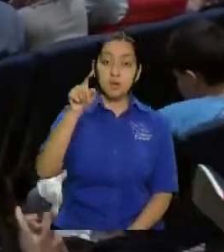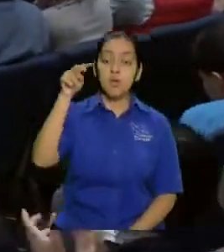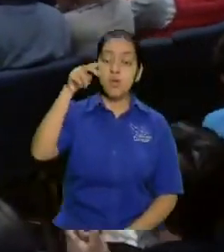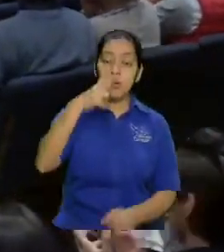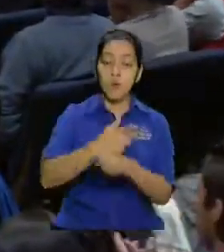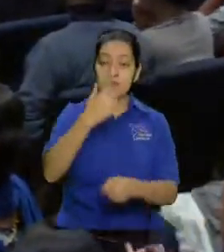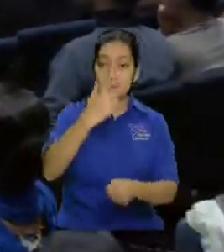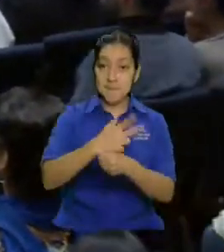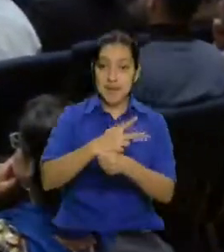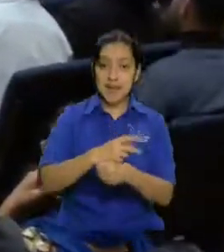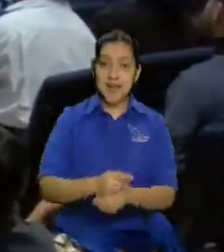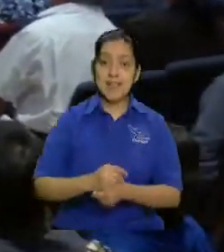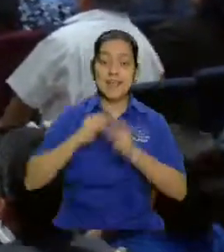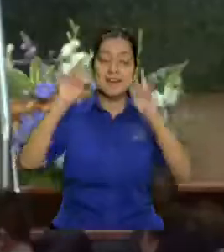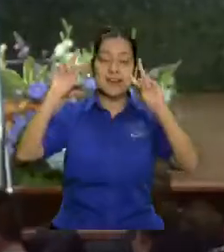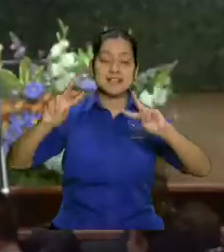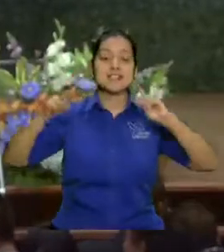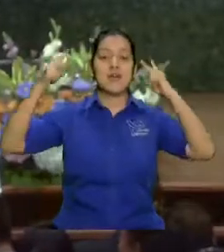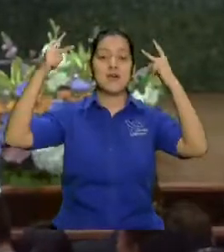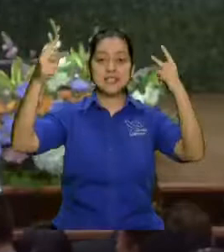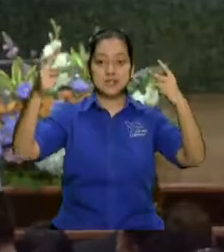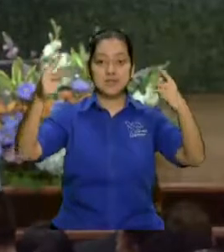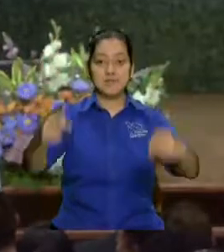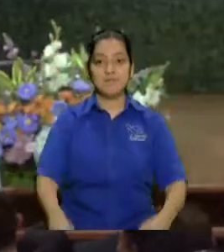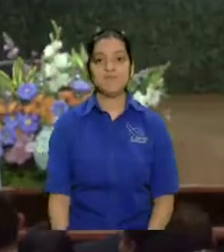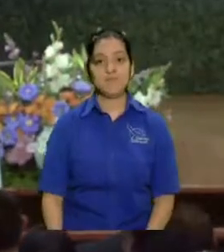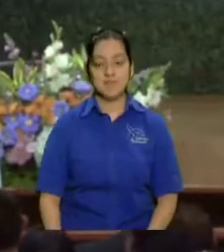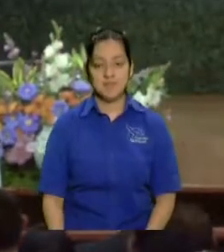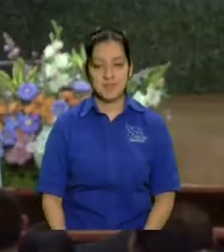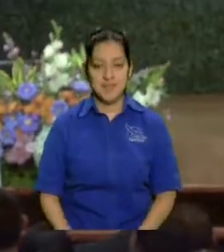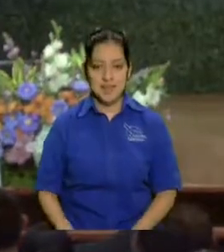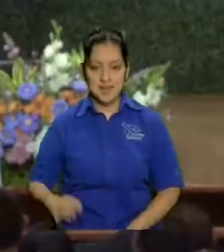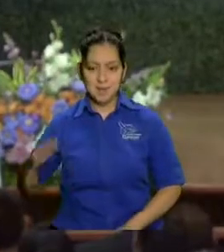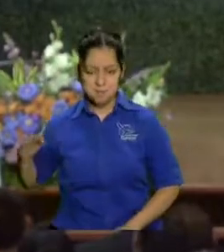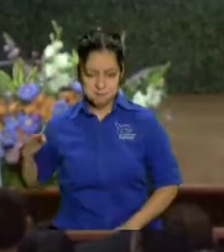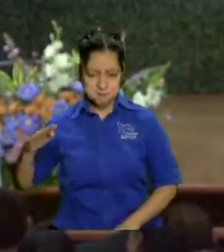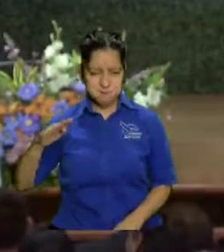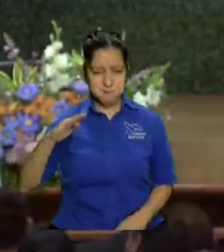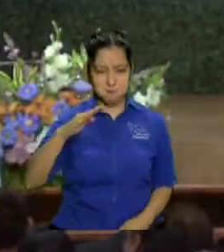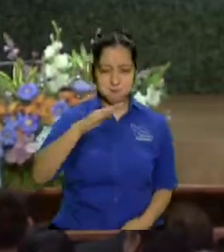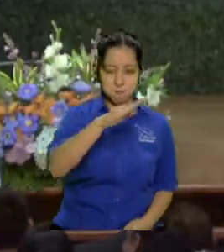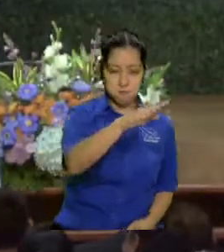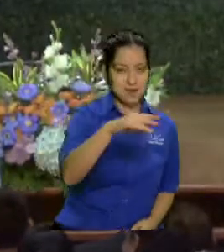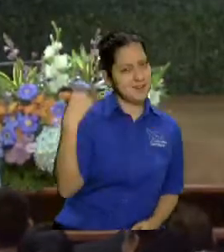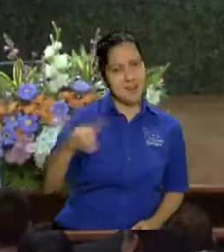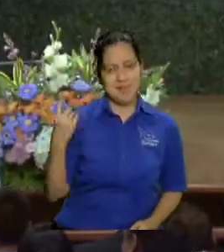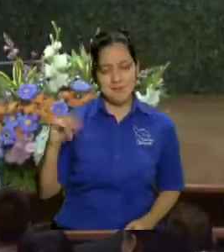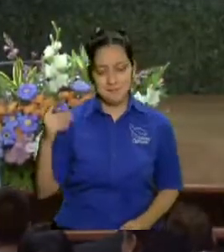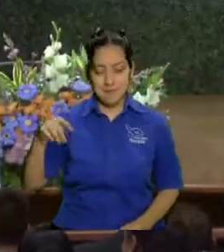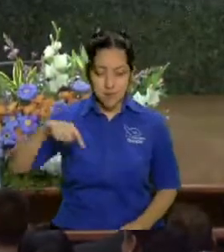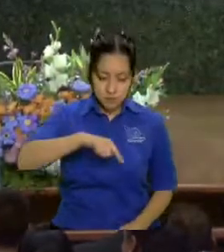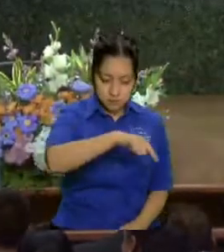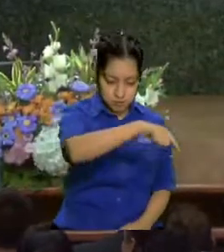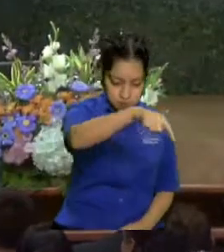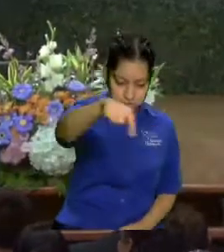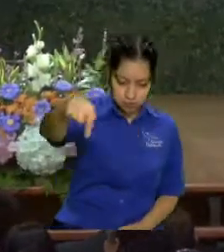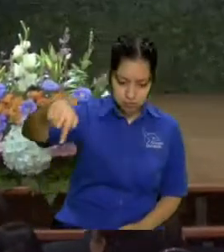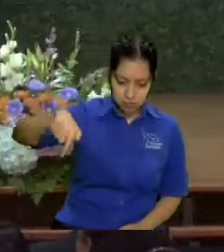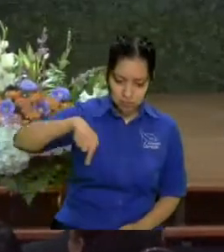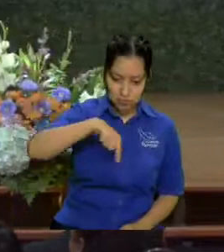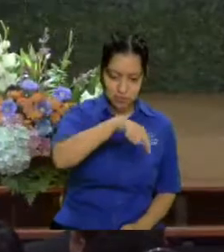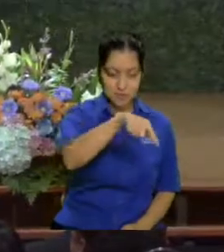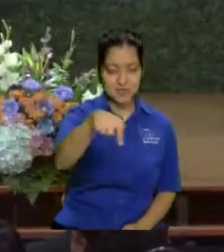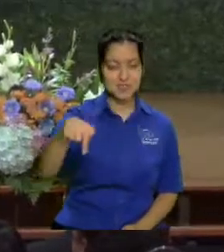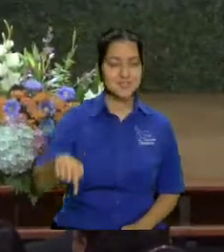entonces yo le decía porque nos íbamos así en aviones balazos se le da la vuelta qué tránsito va a haber va usted